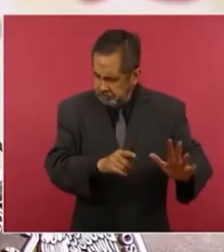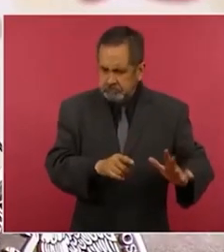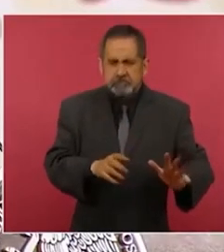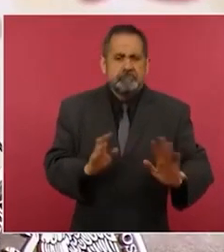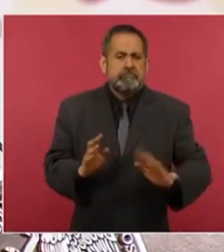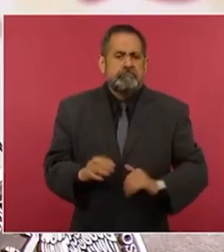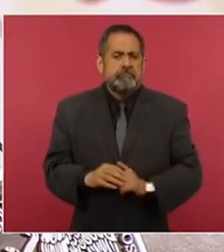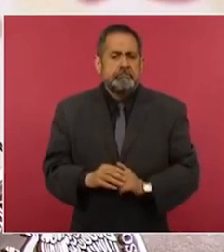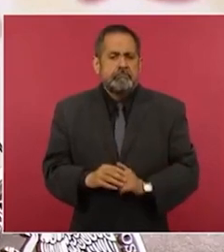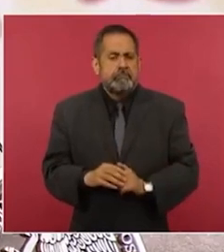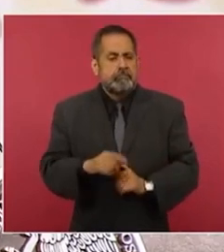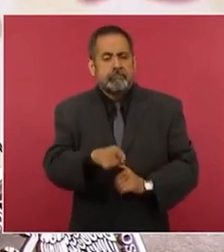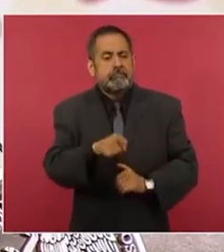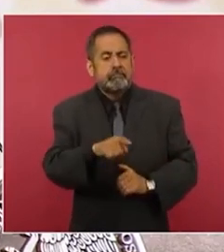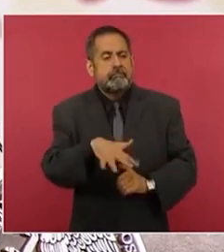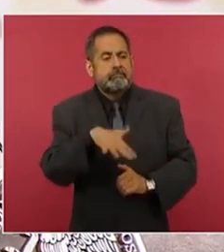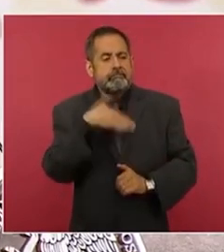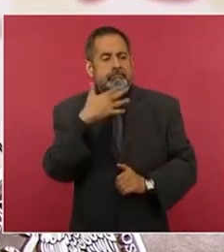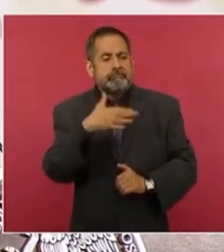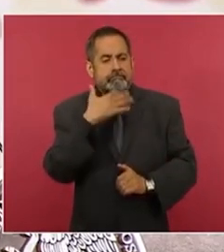lo ilegal